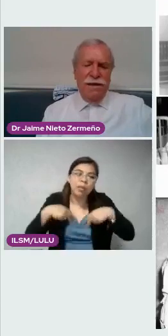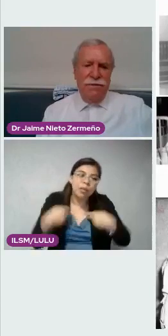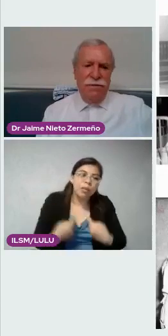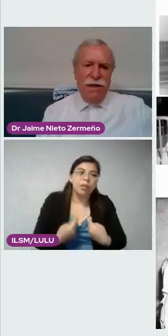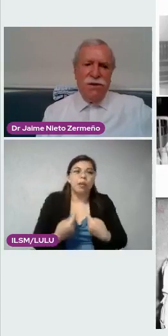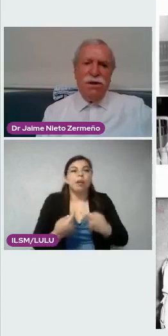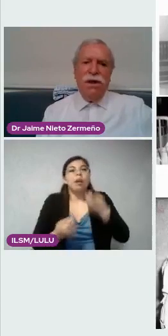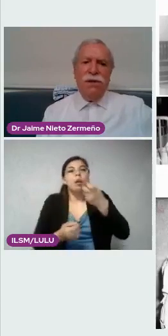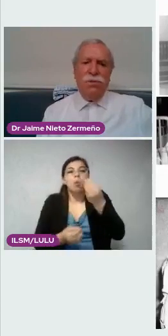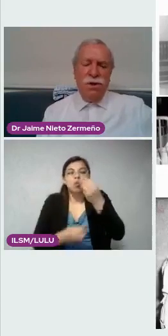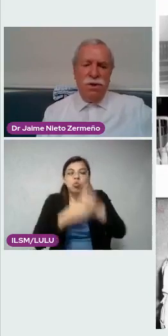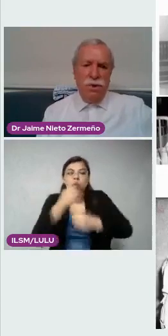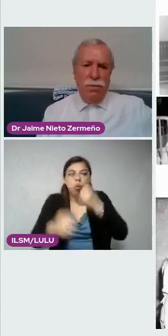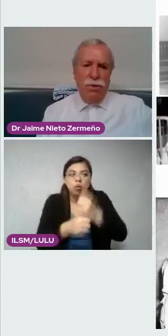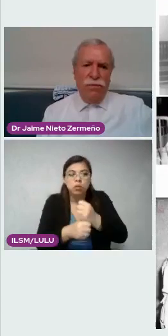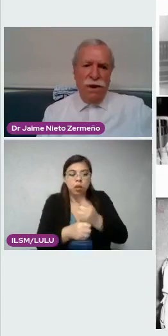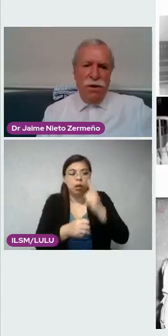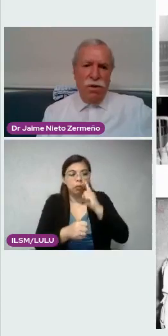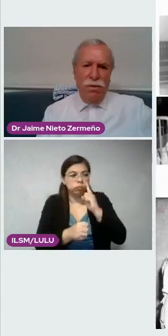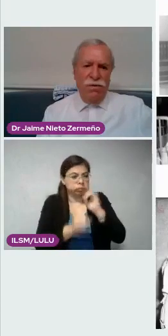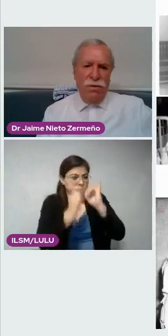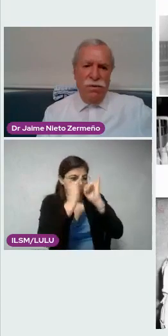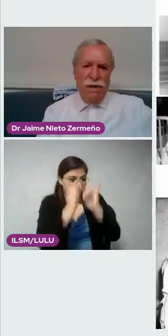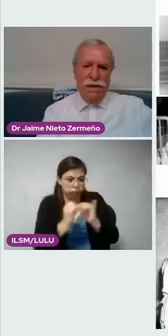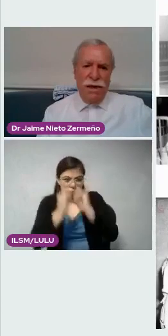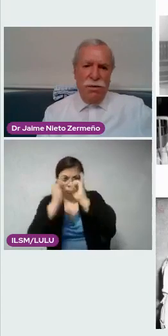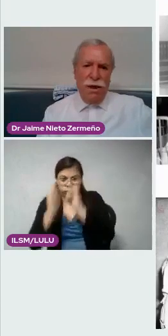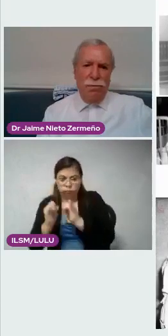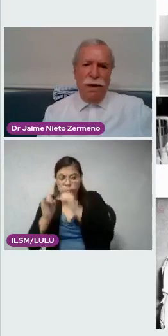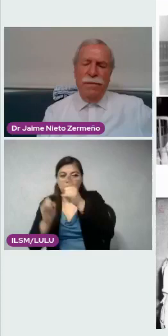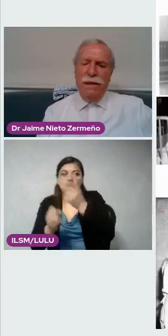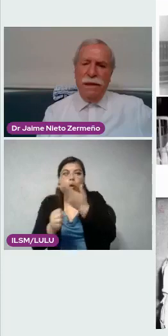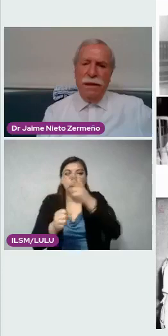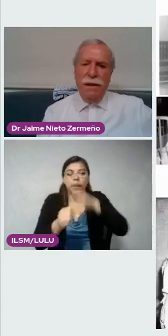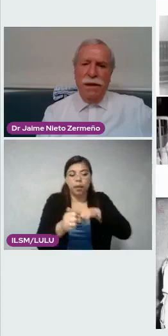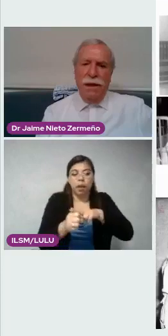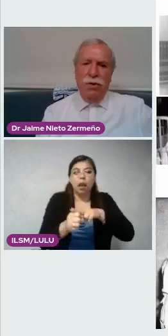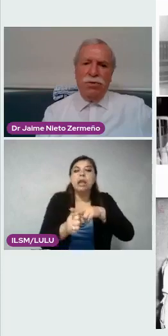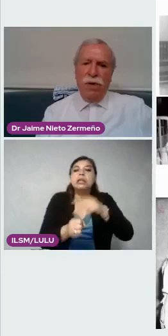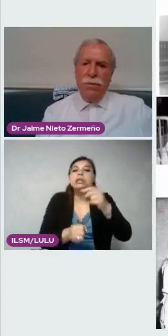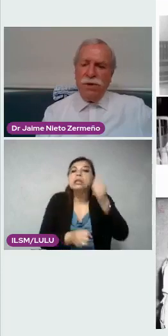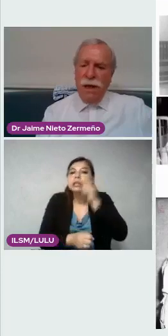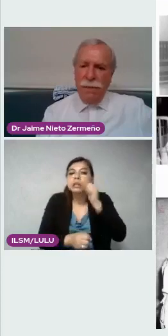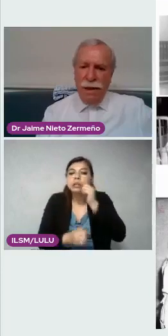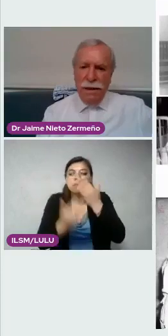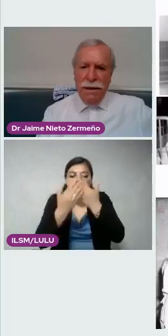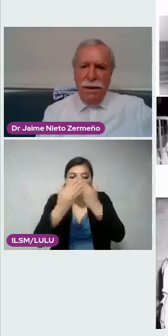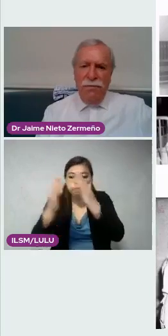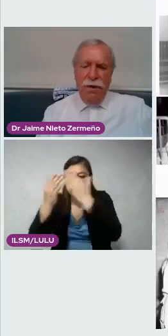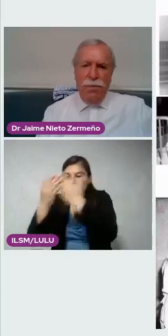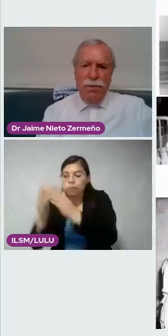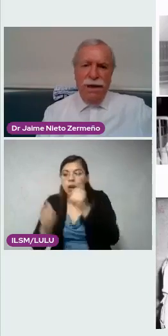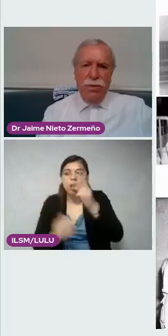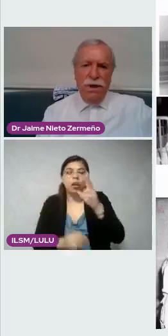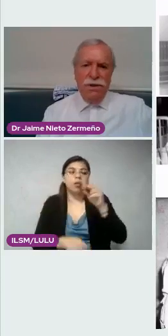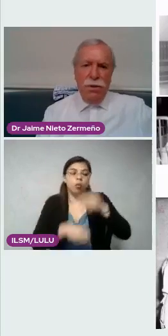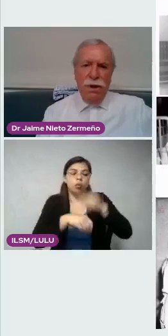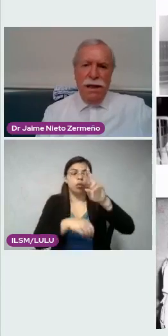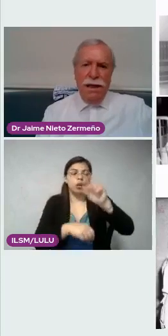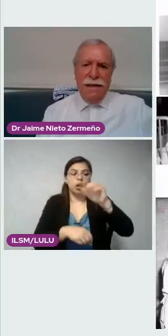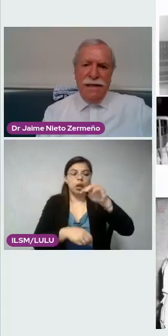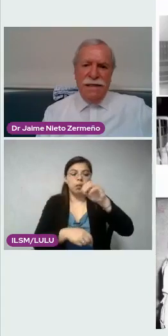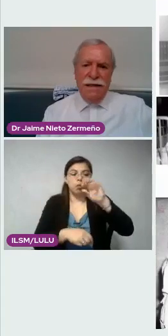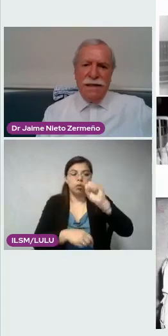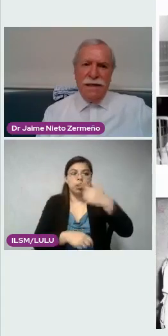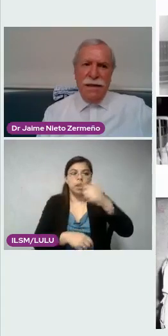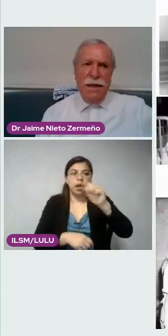la clasificación de desnutrición por Federico Gómez. fue utilizado ampliamente. Doctor Ramos Galván fue el primero que hizo